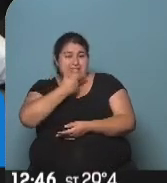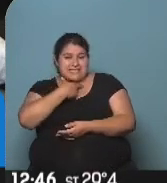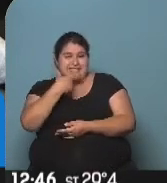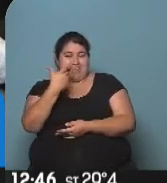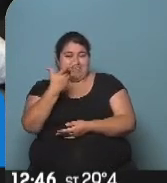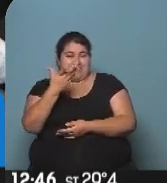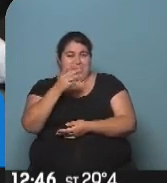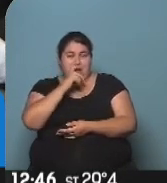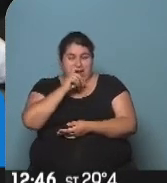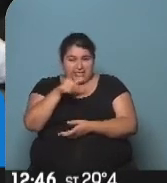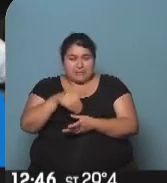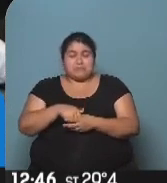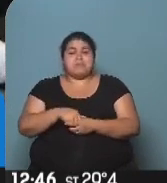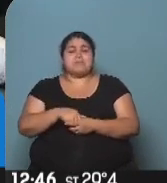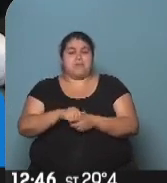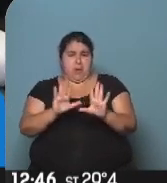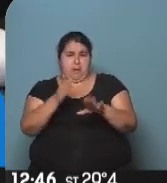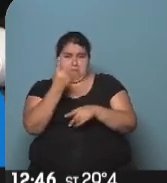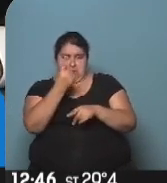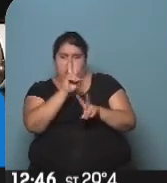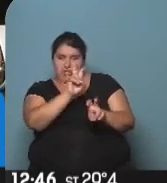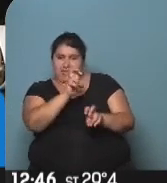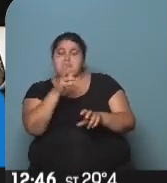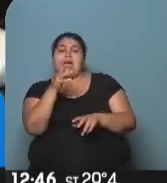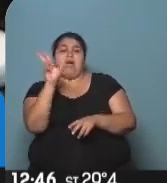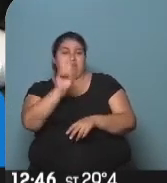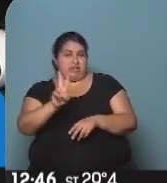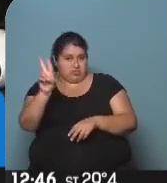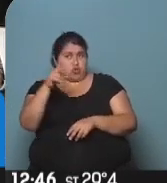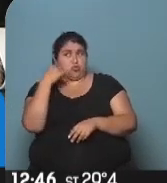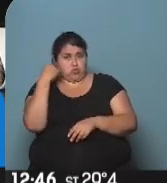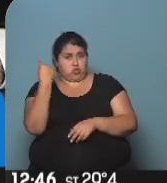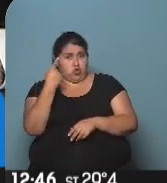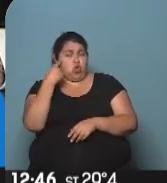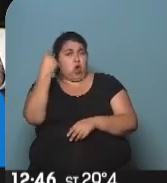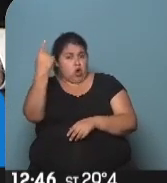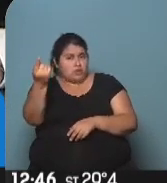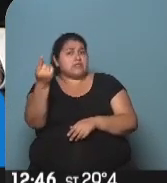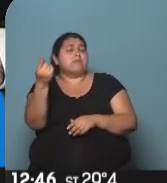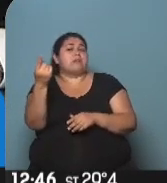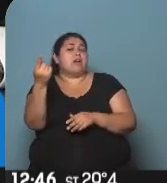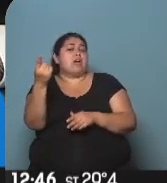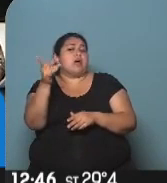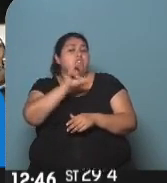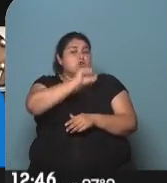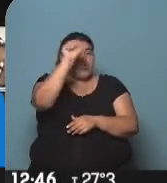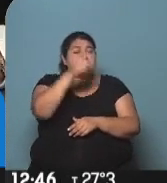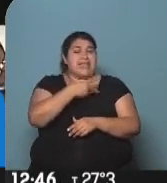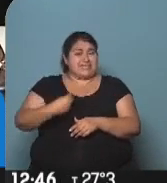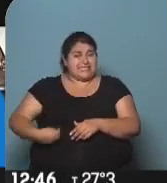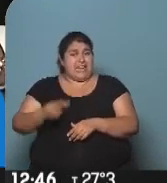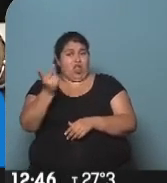empiezo, si querés, por el tema de Venezuela. A ver, conocemos la posición tanto de Rusia como de China